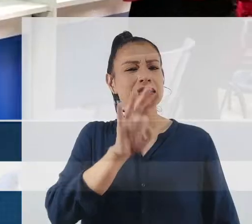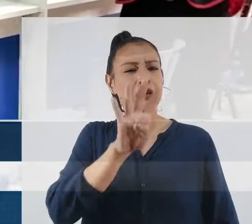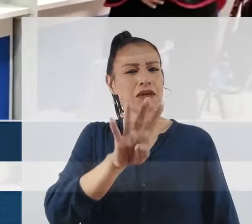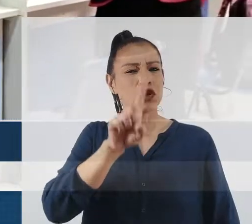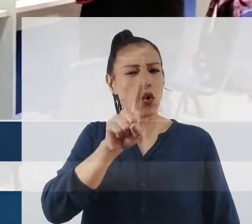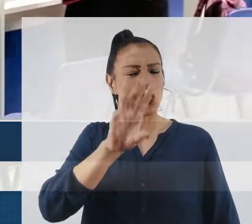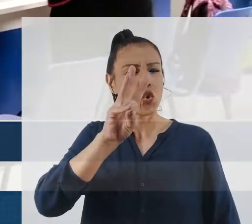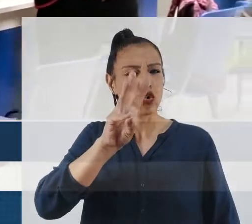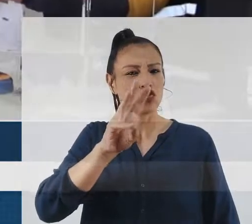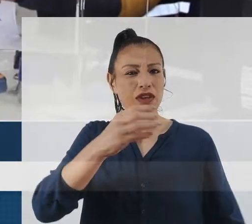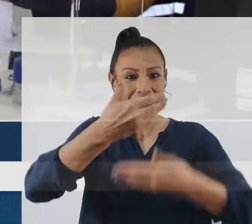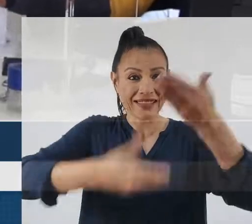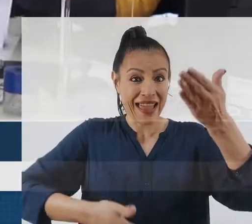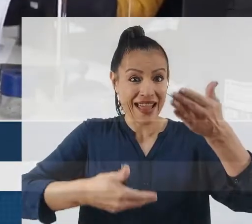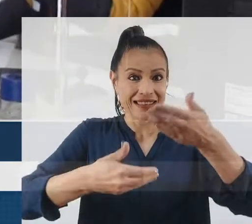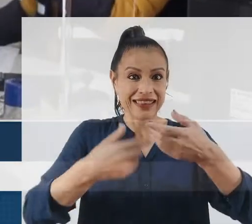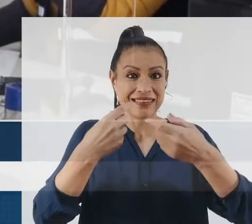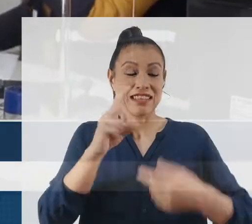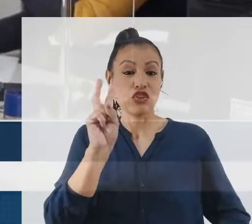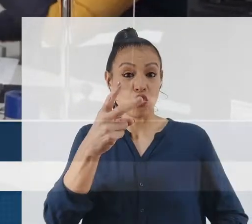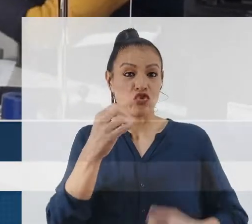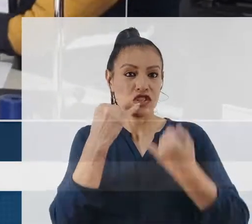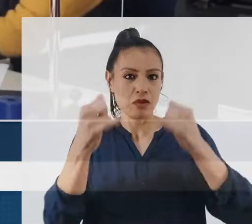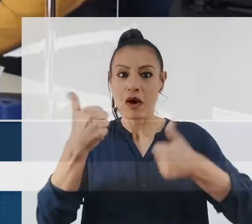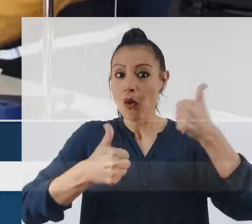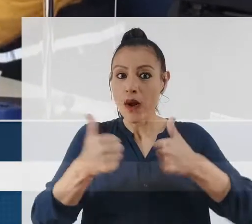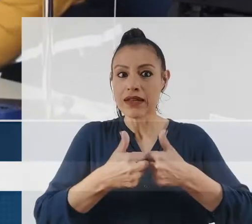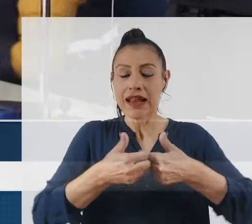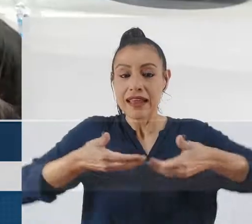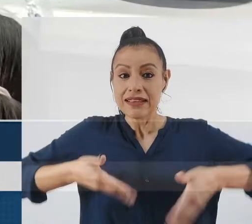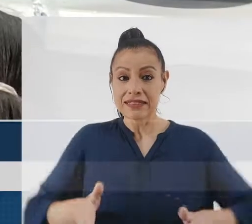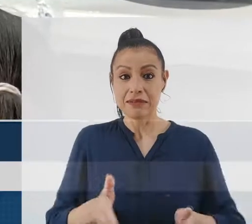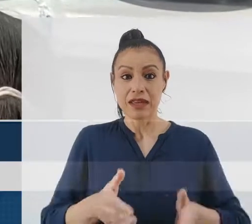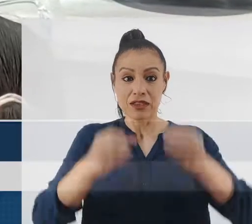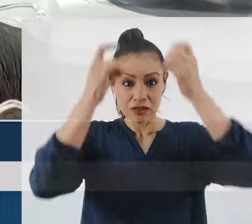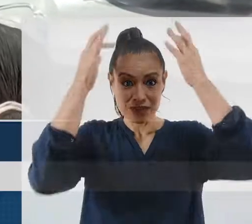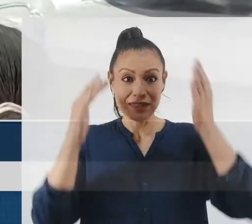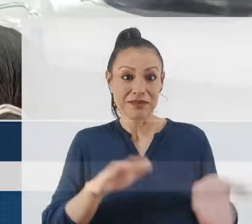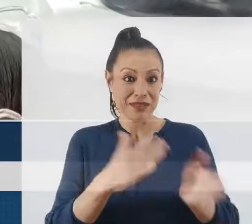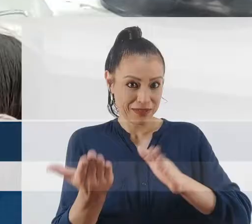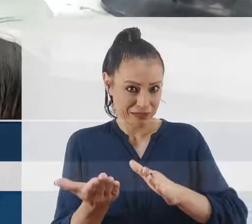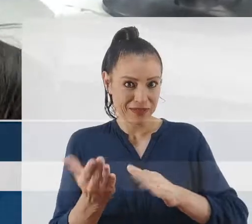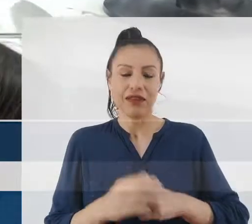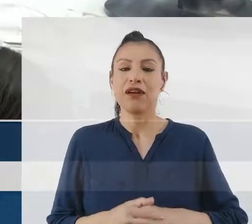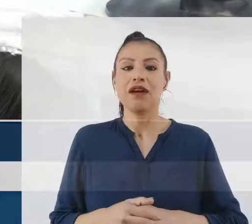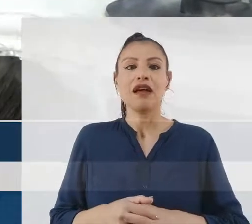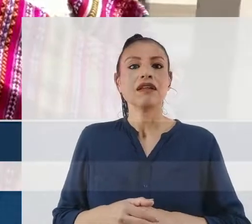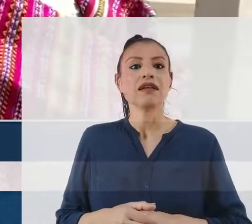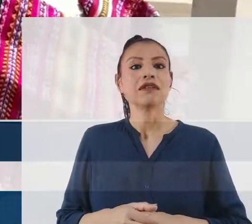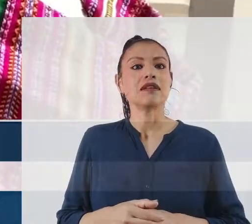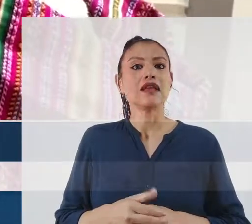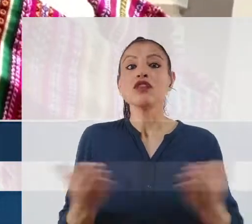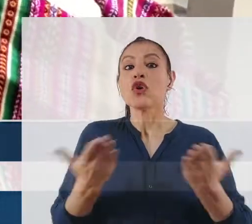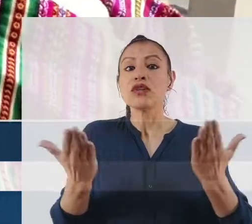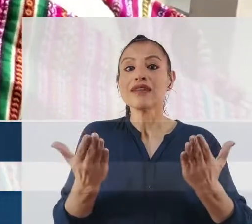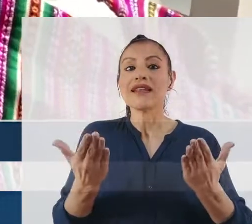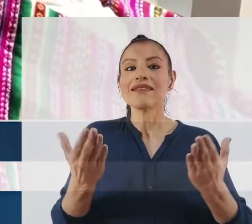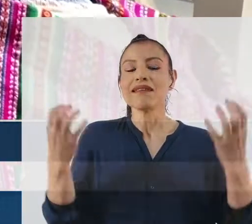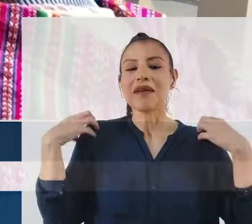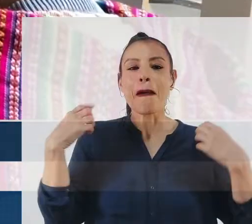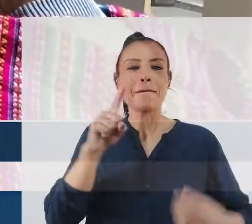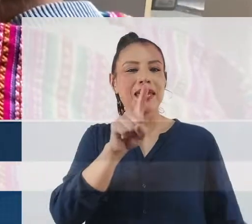.000 actas bilingües entre actas de nacimiento, defunción y matrimonio, desde sus 1.420